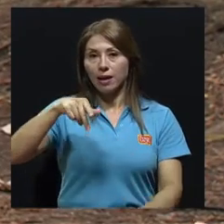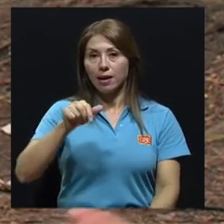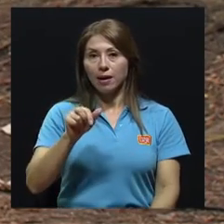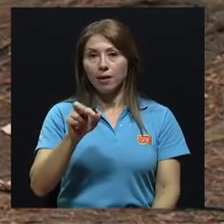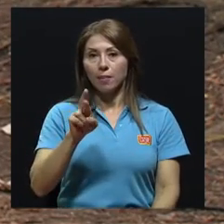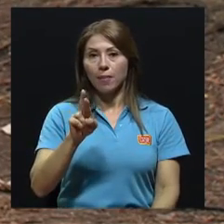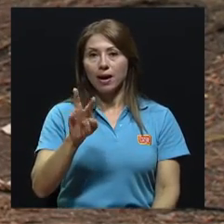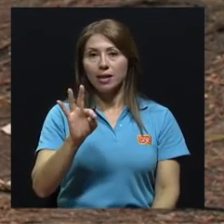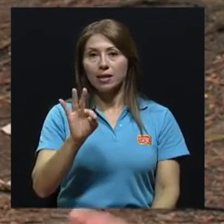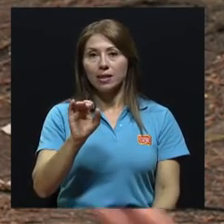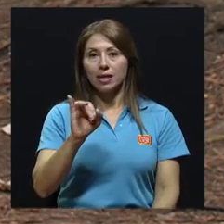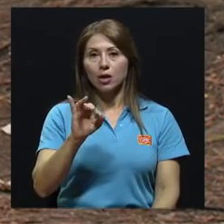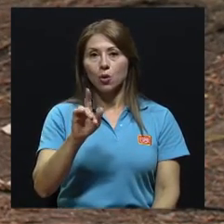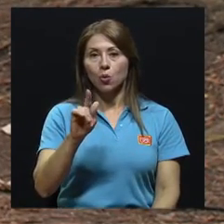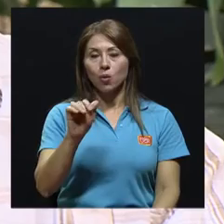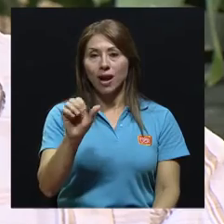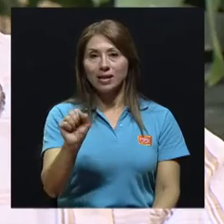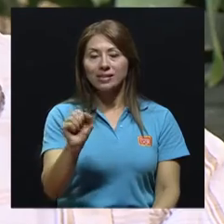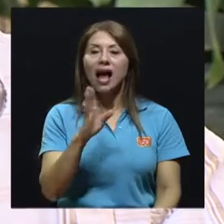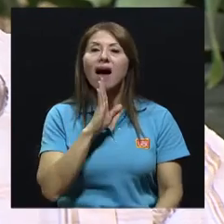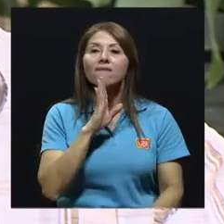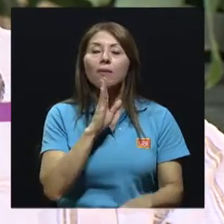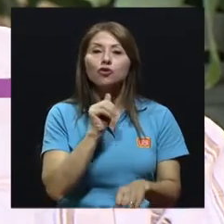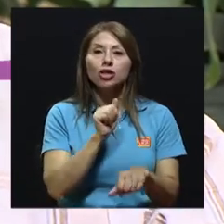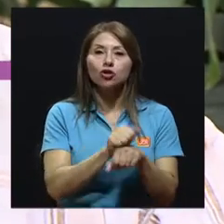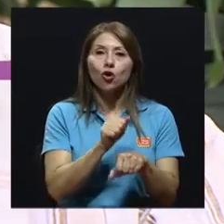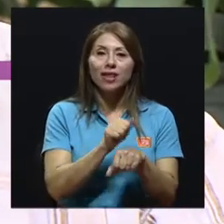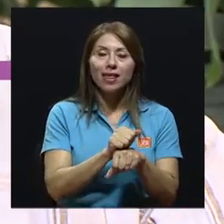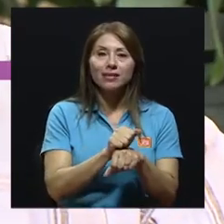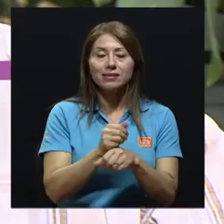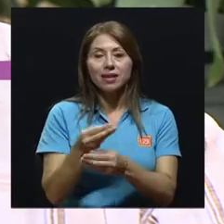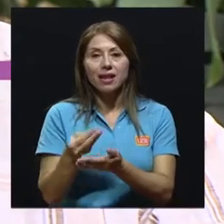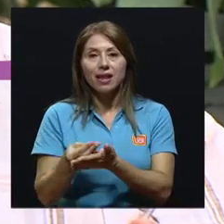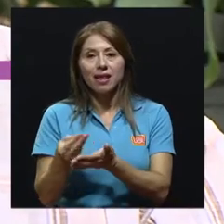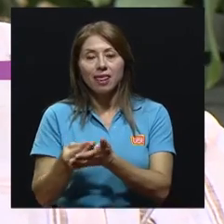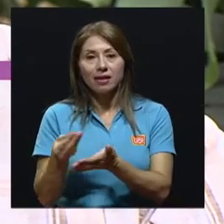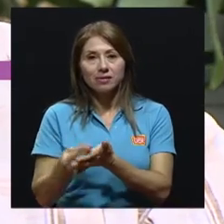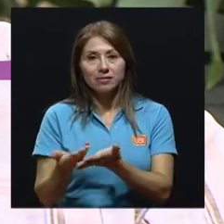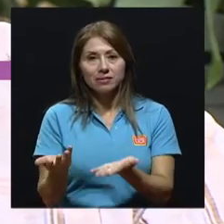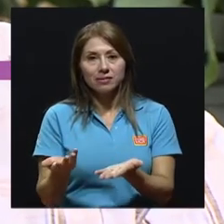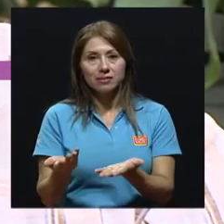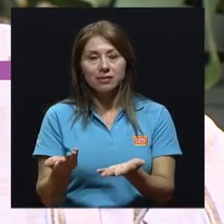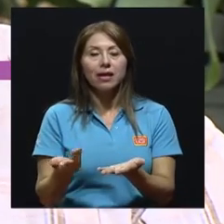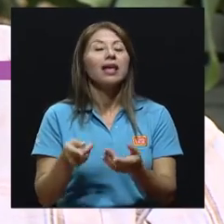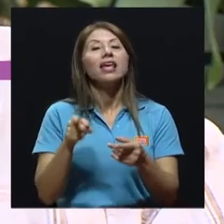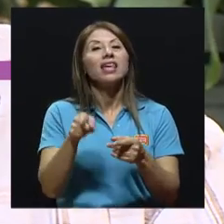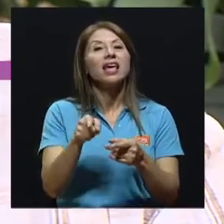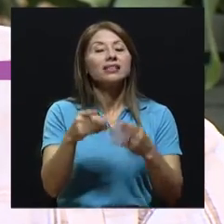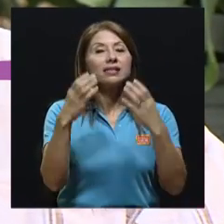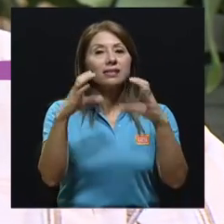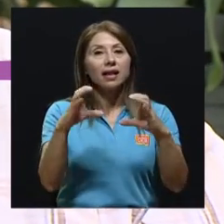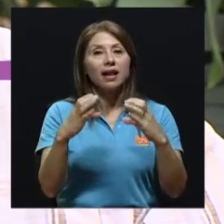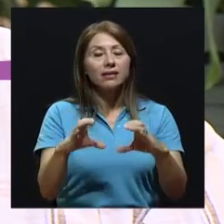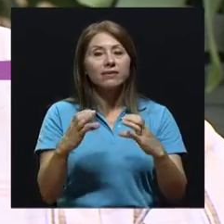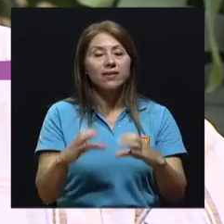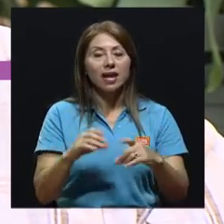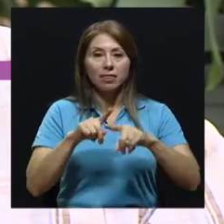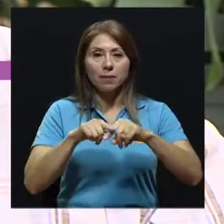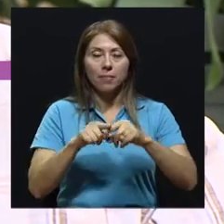de no tanto partículas sólidas como líquidas. Y las partículas, la clasificación que se hace de ellas es por su tamaño.